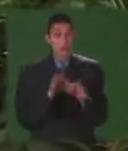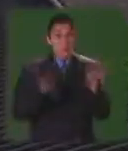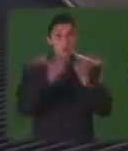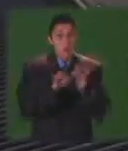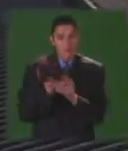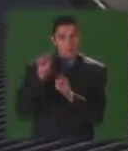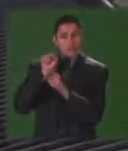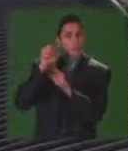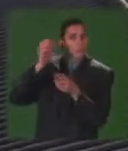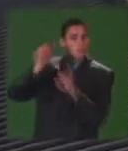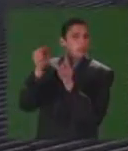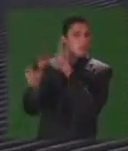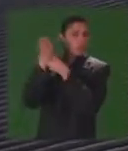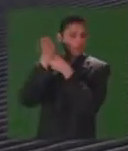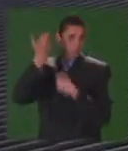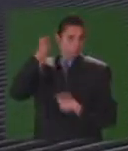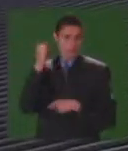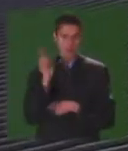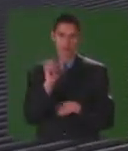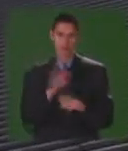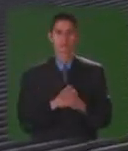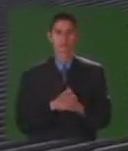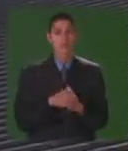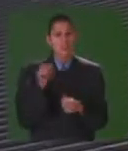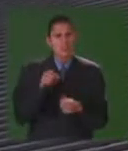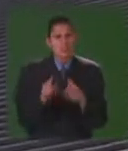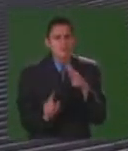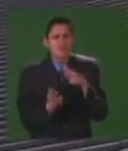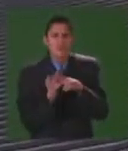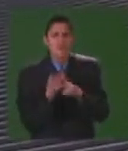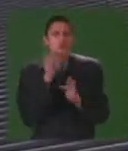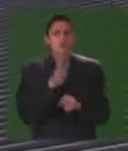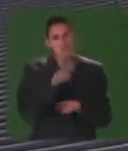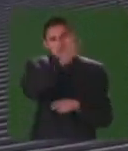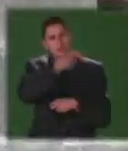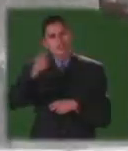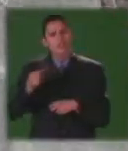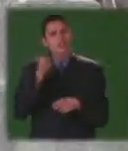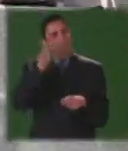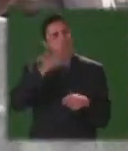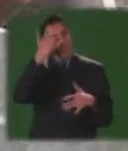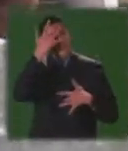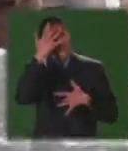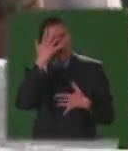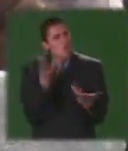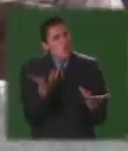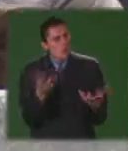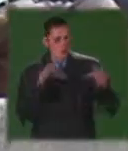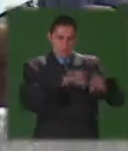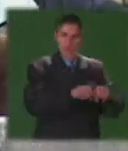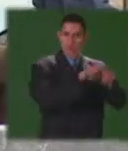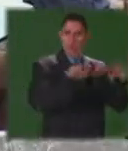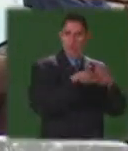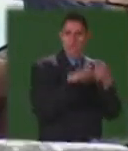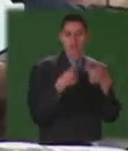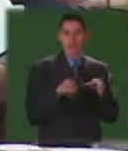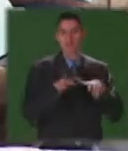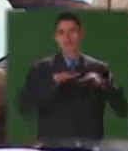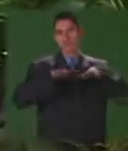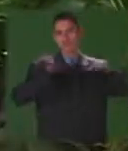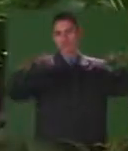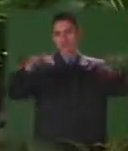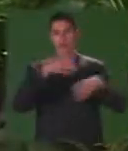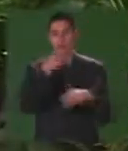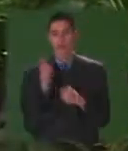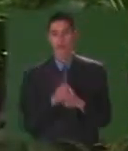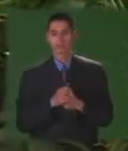educativo. De una manera muy precisa, sin dejar a lado nuestro contexto histórico. Esto nace de la necesidad de los enfermos de tener un asentamiento,